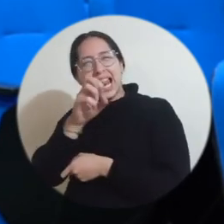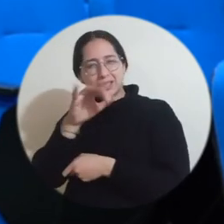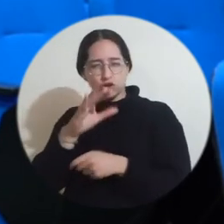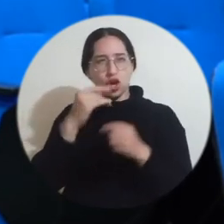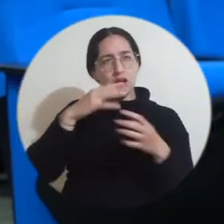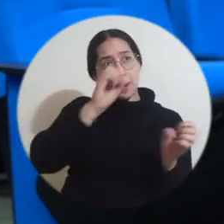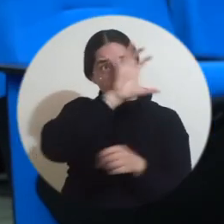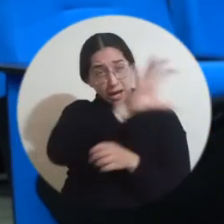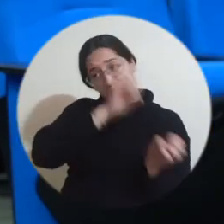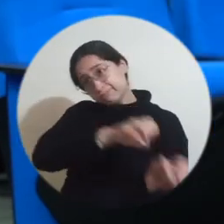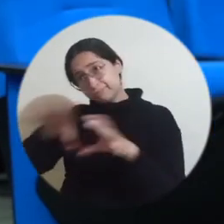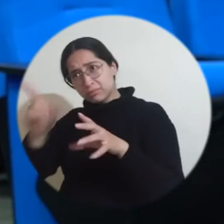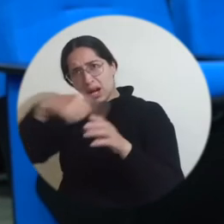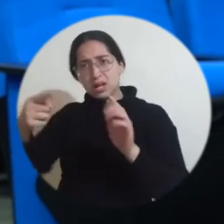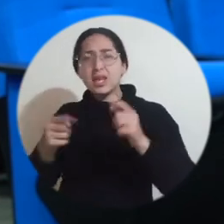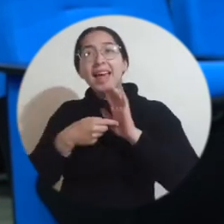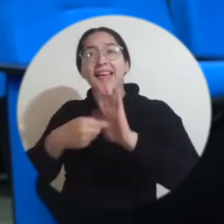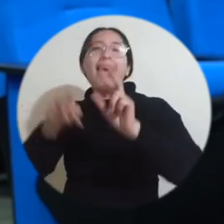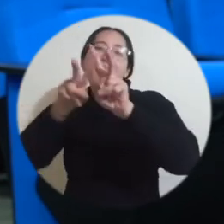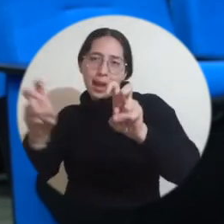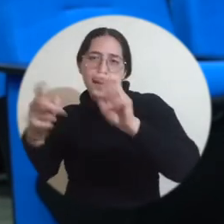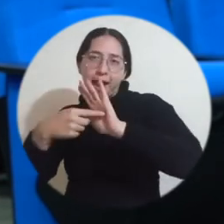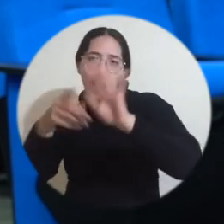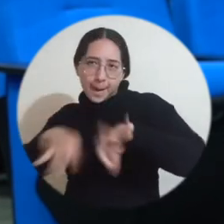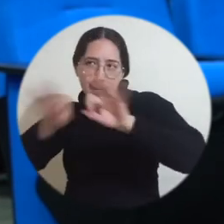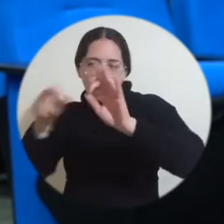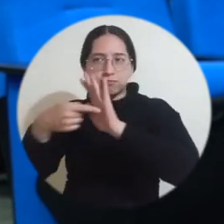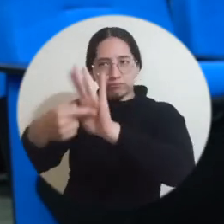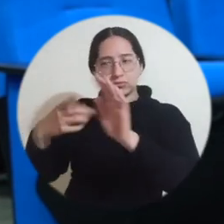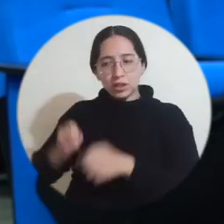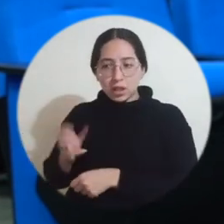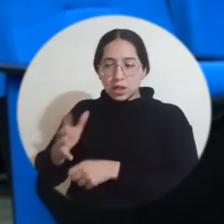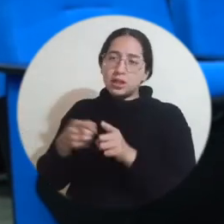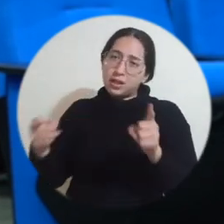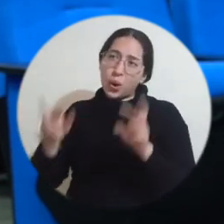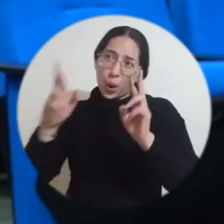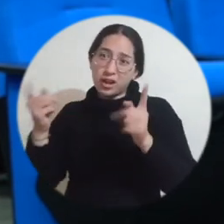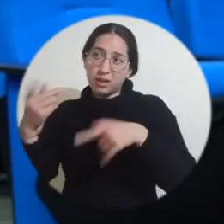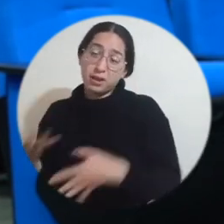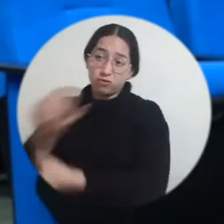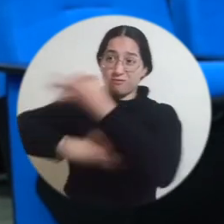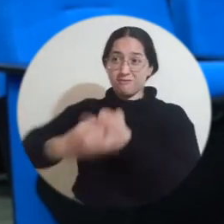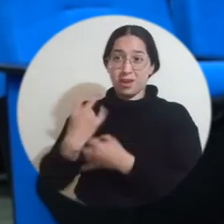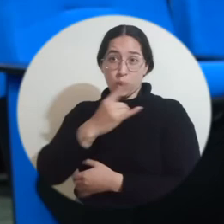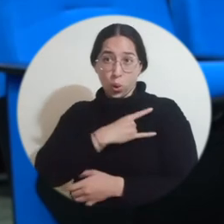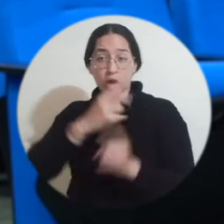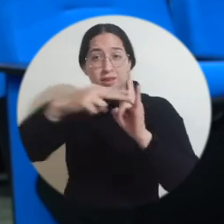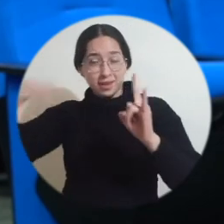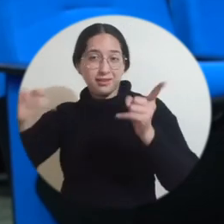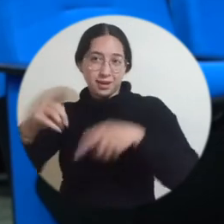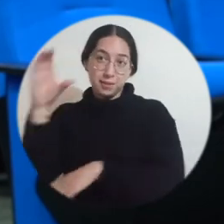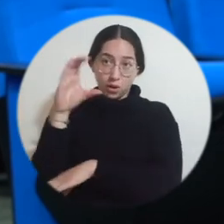temática LGBTI muy implícita y explícita también en la película. Y bueno, estamos muy contentos de que podamos representar a Colombia